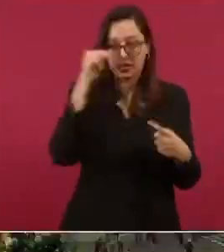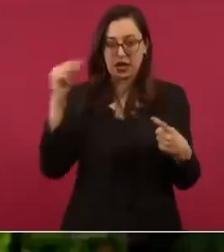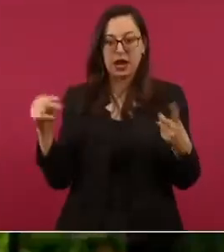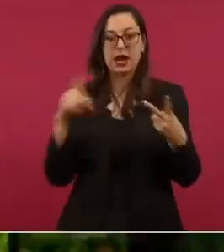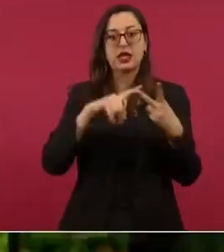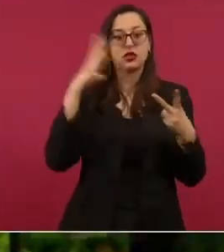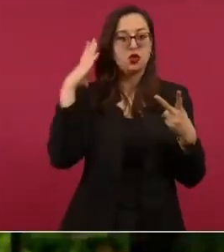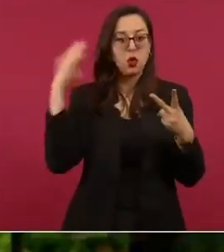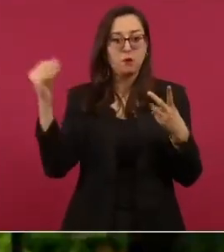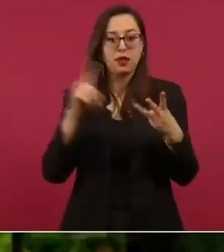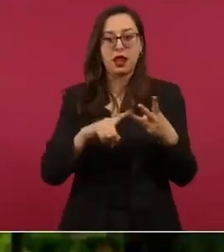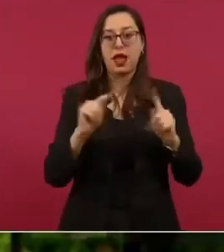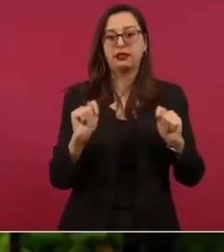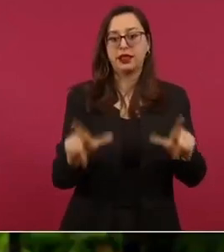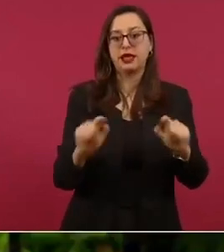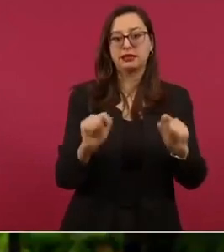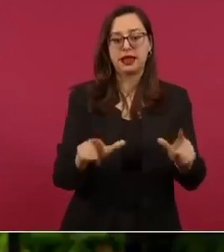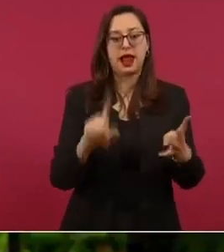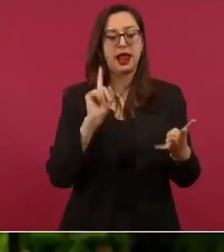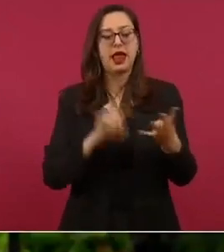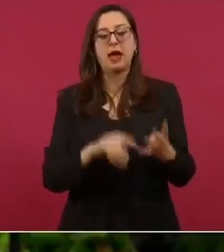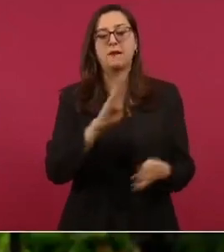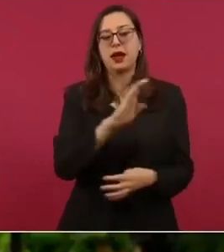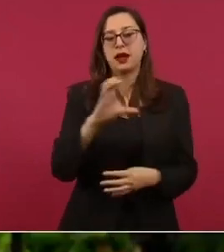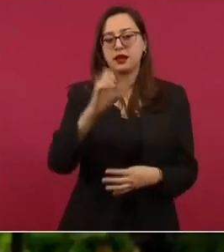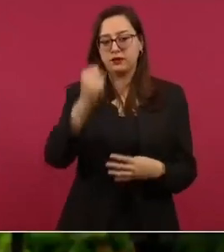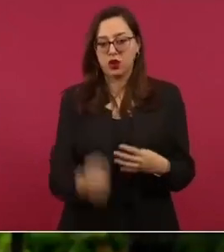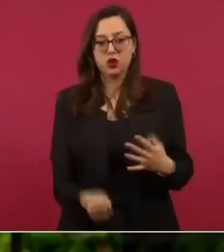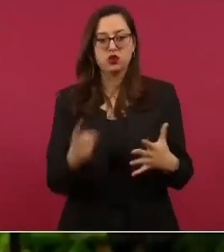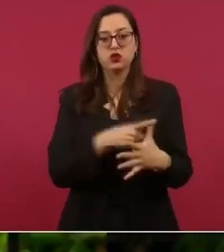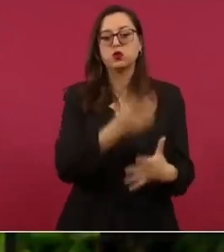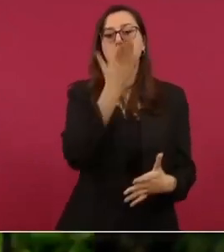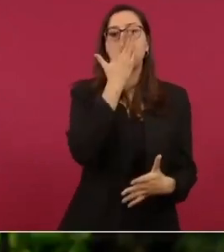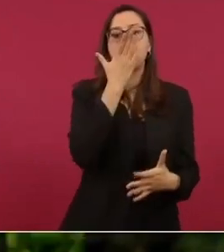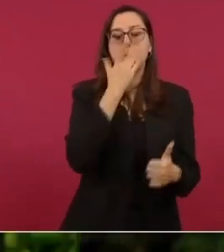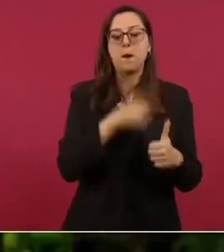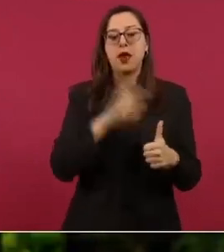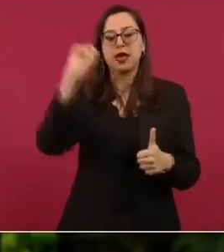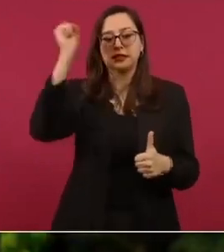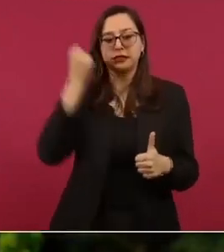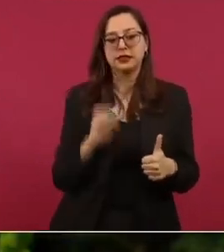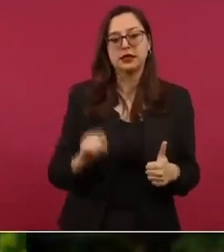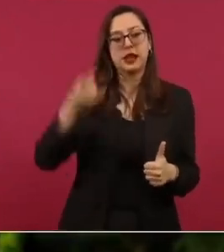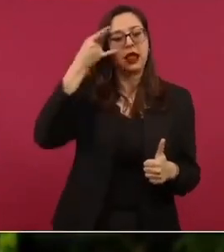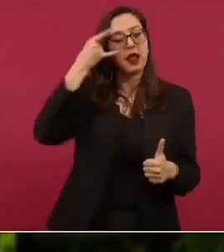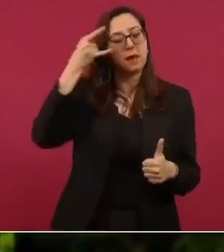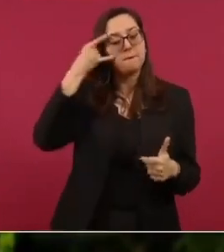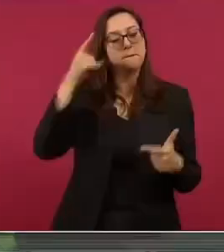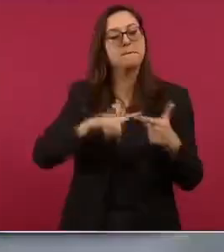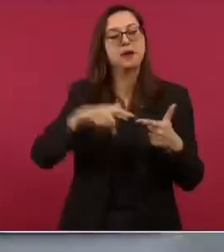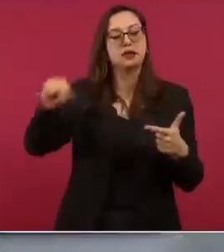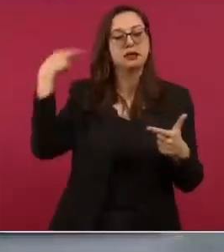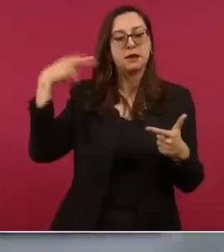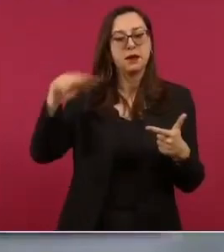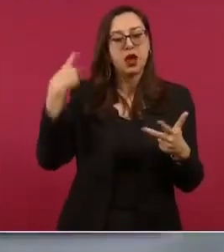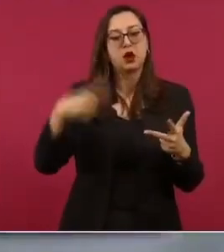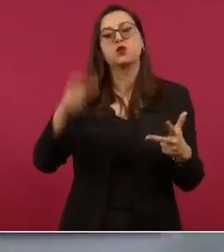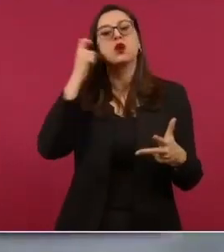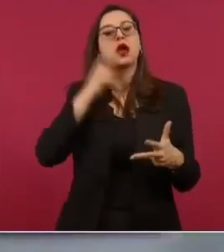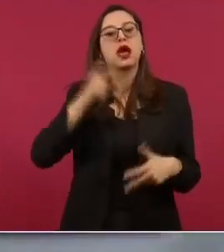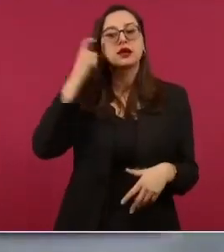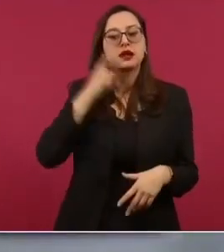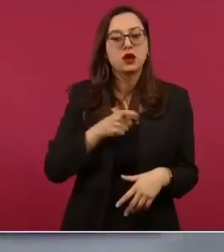Tlaxcala Baja California Sur Sonora Sinaloa Campeche Veracruz y Guerrero